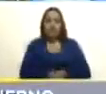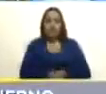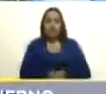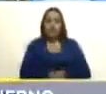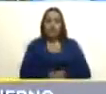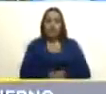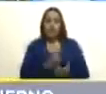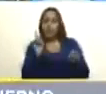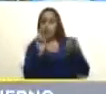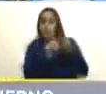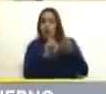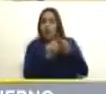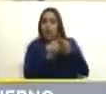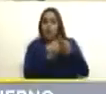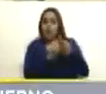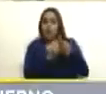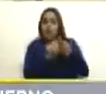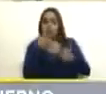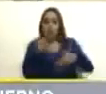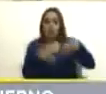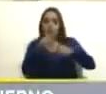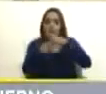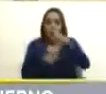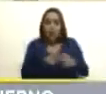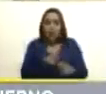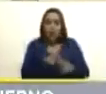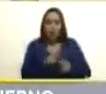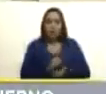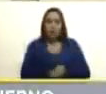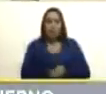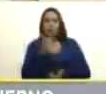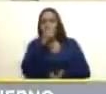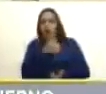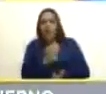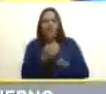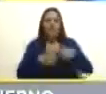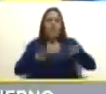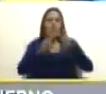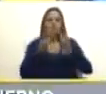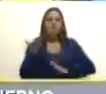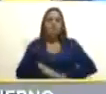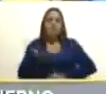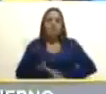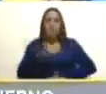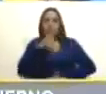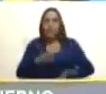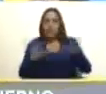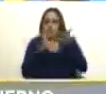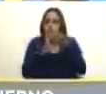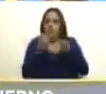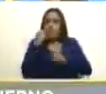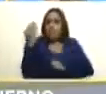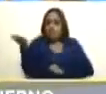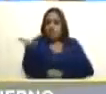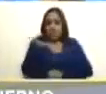primero que el referéndum no tiene validez ni es vinculante dicen ellos desde los